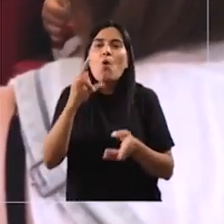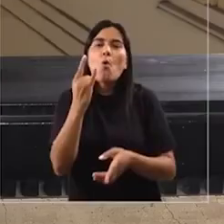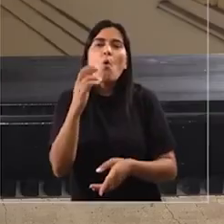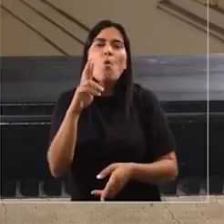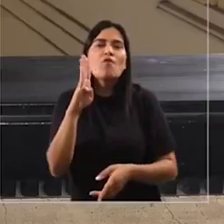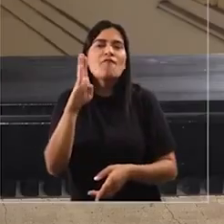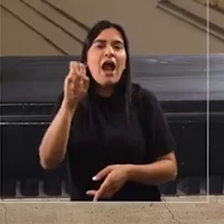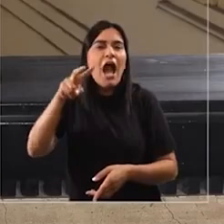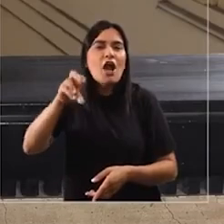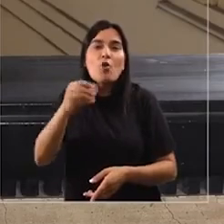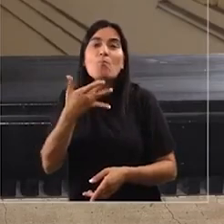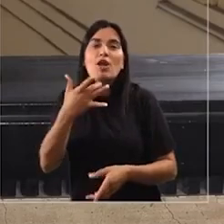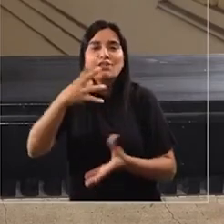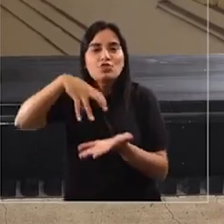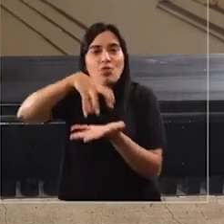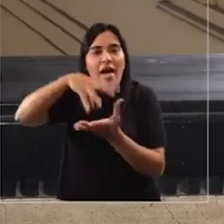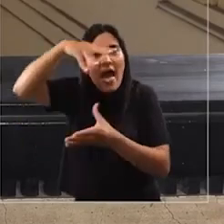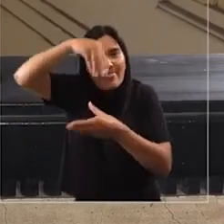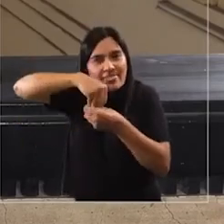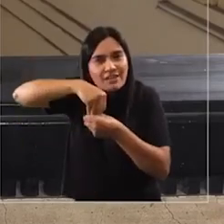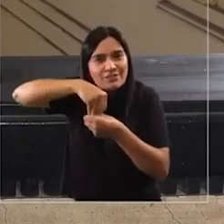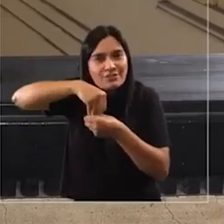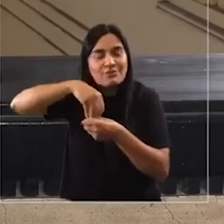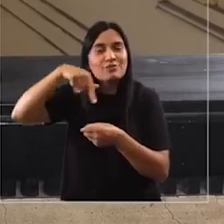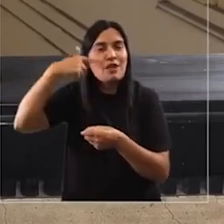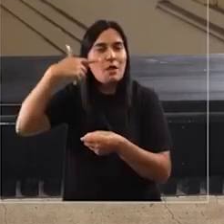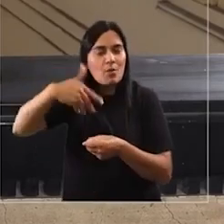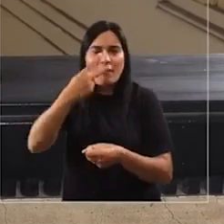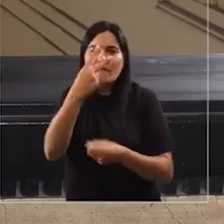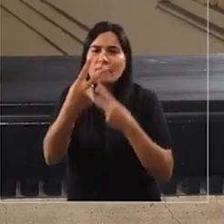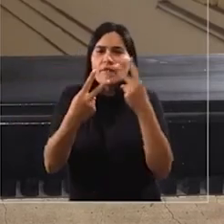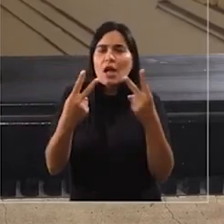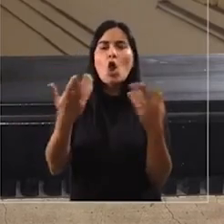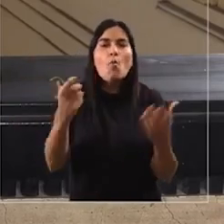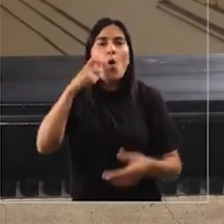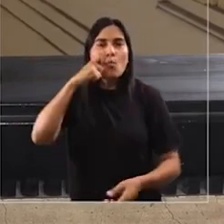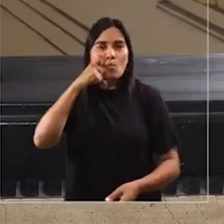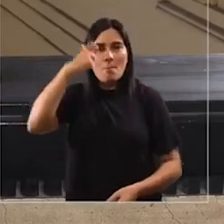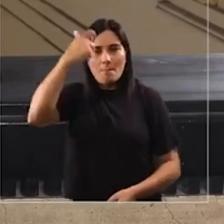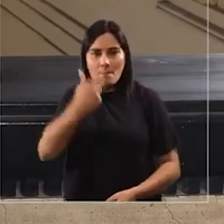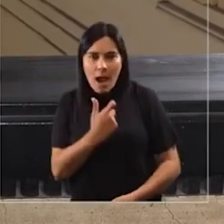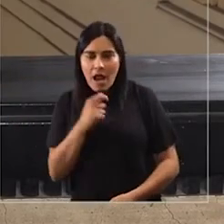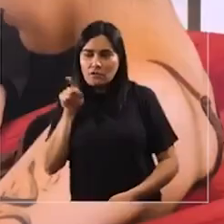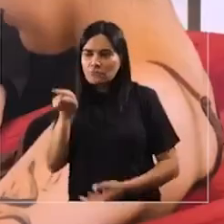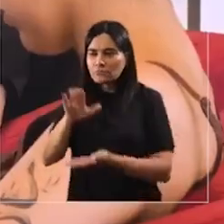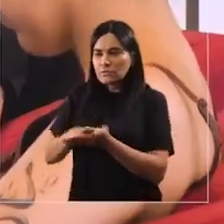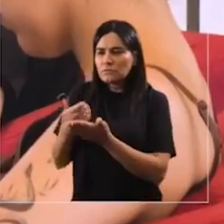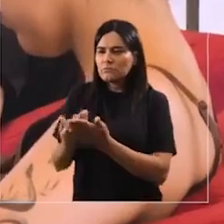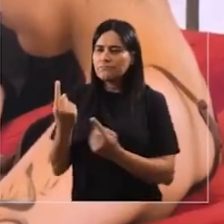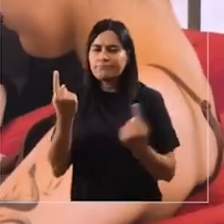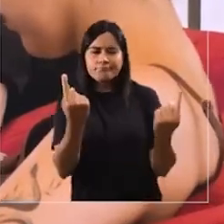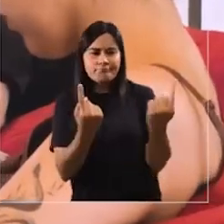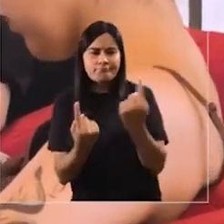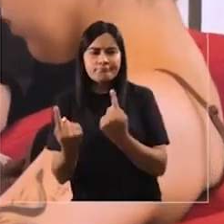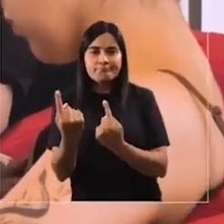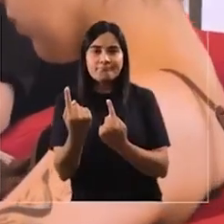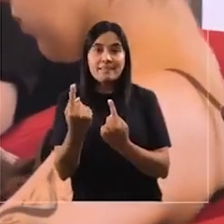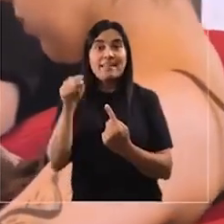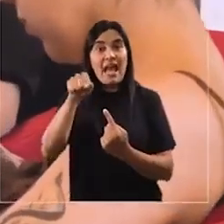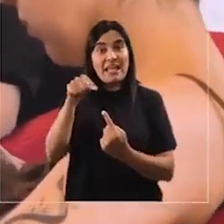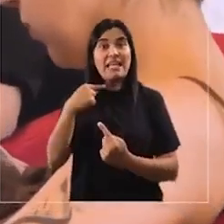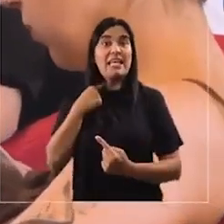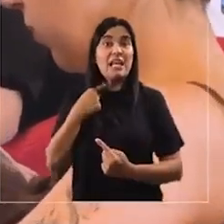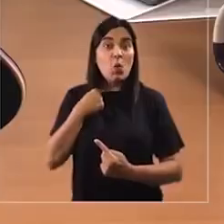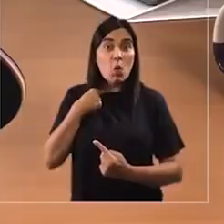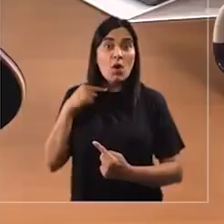conservación. ¿Por qué urbanos? Porque sentíamos que era importante considerar el comportamiento humano dentro de estos